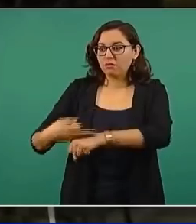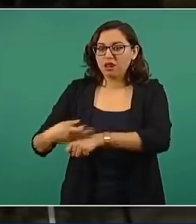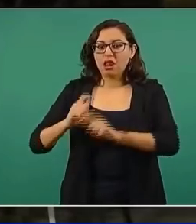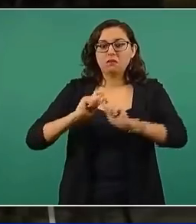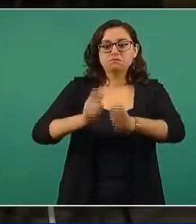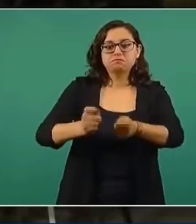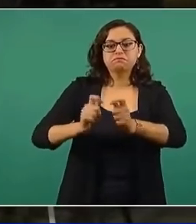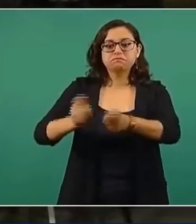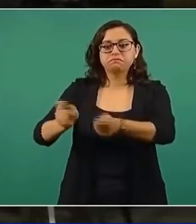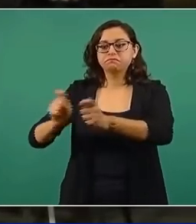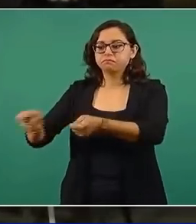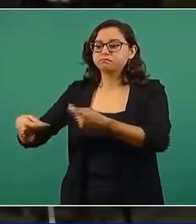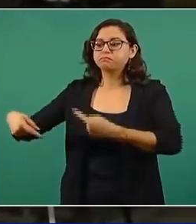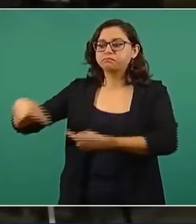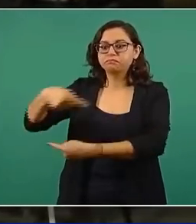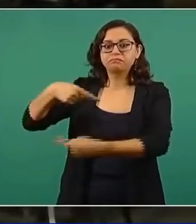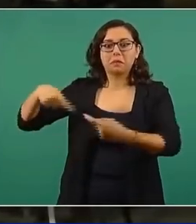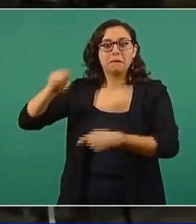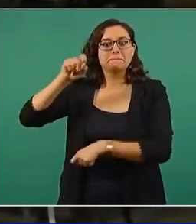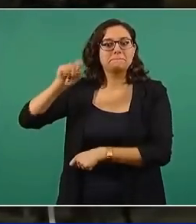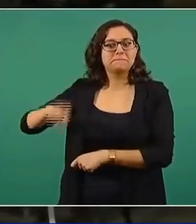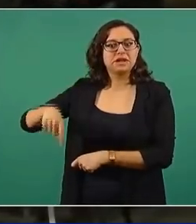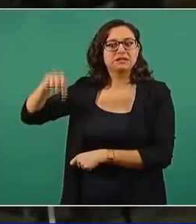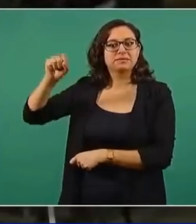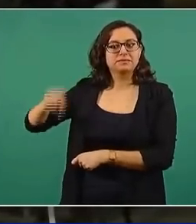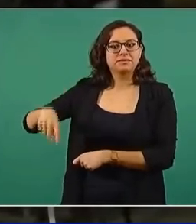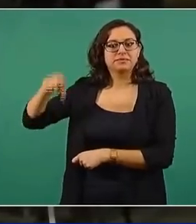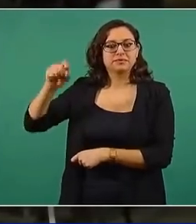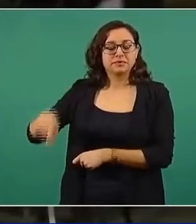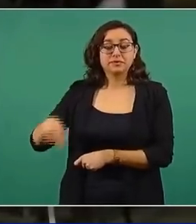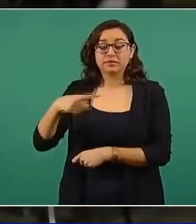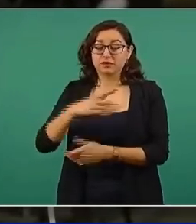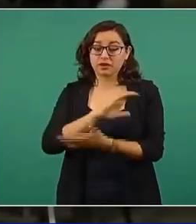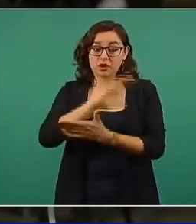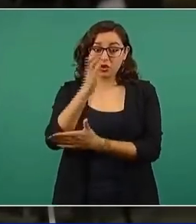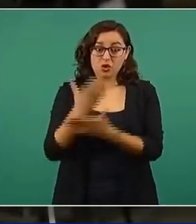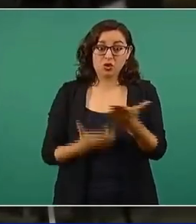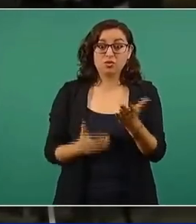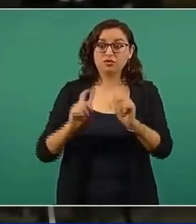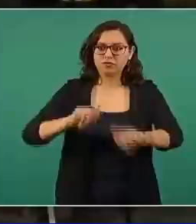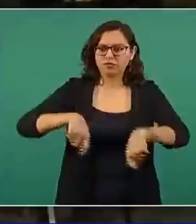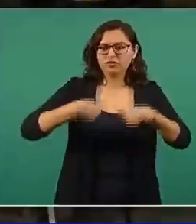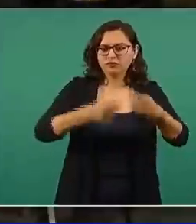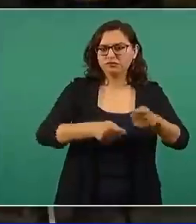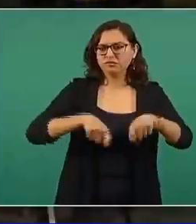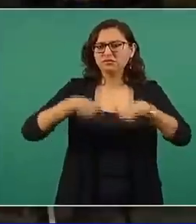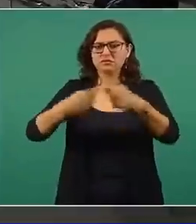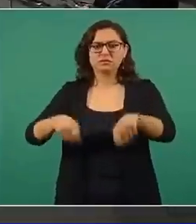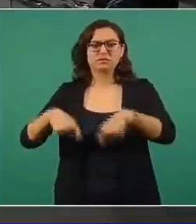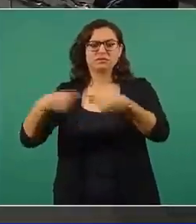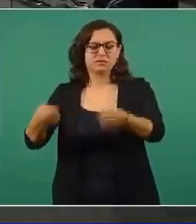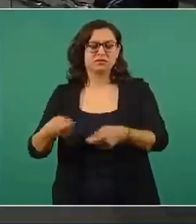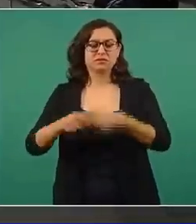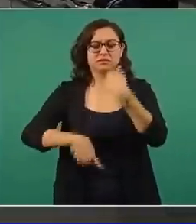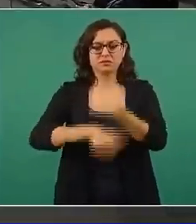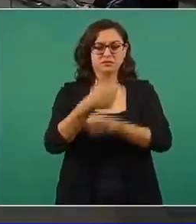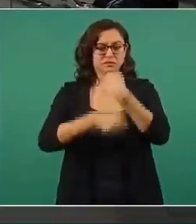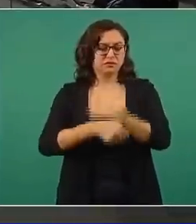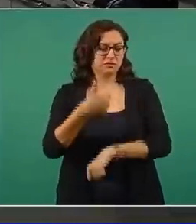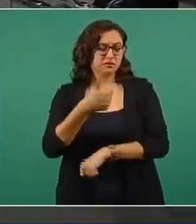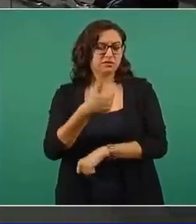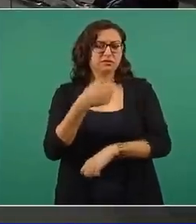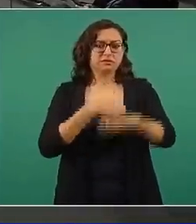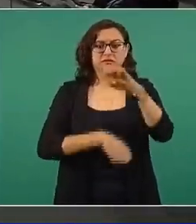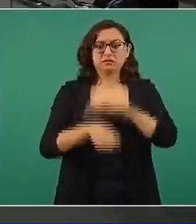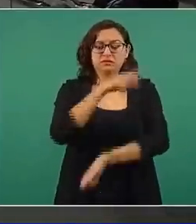han entregado contratos, 428 contratos por más de 700 mil millones de pesos a 11 empresas. Y estas